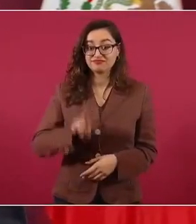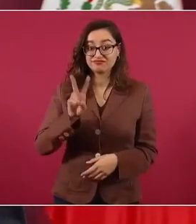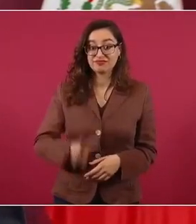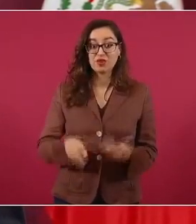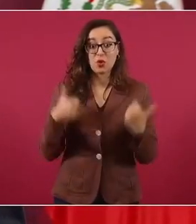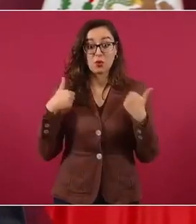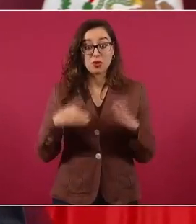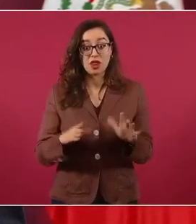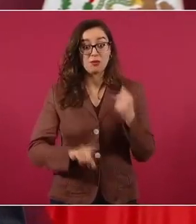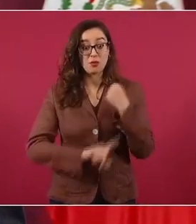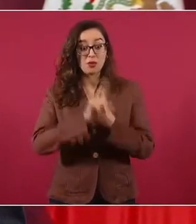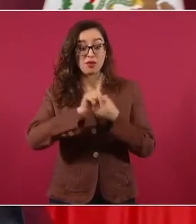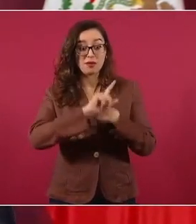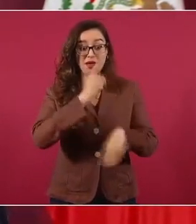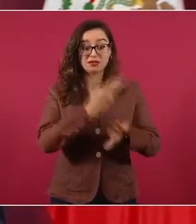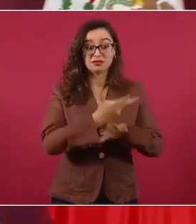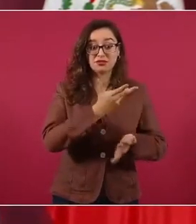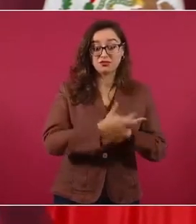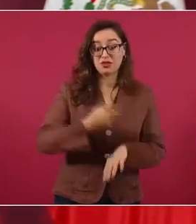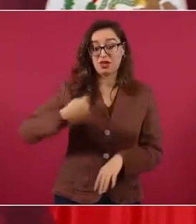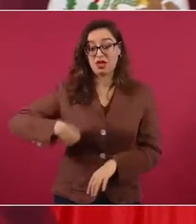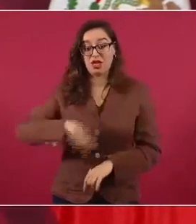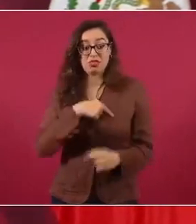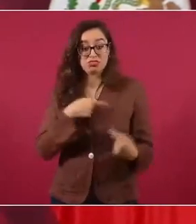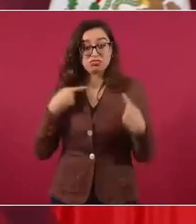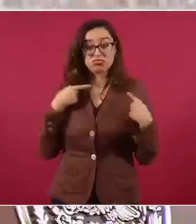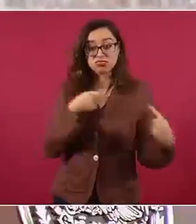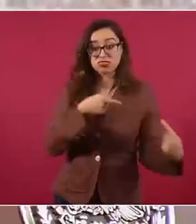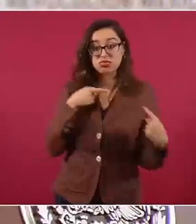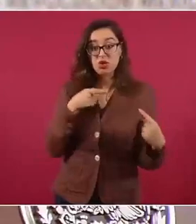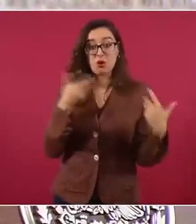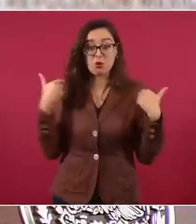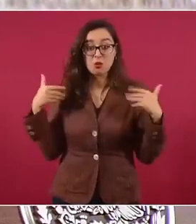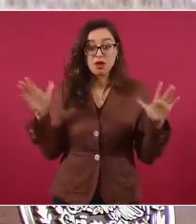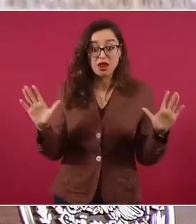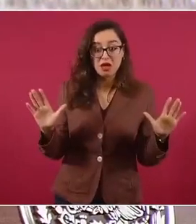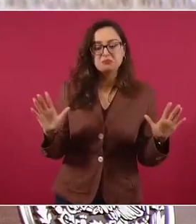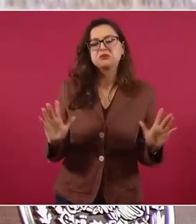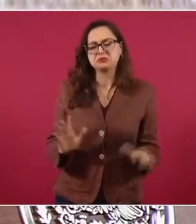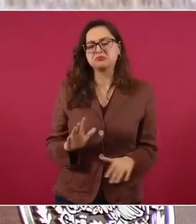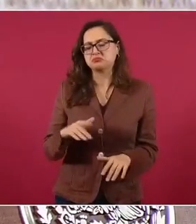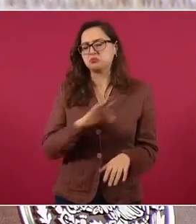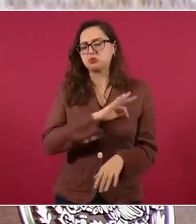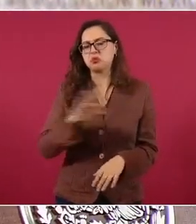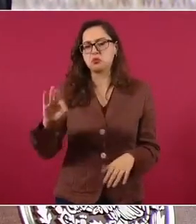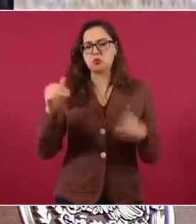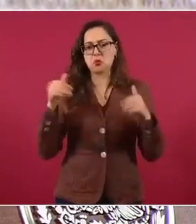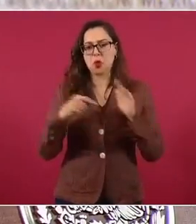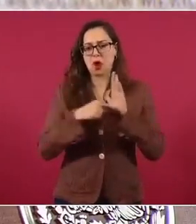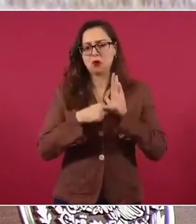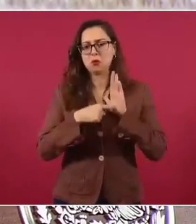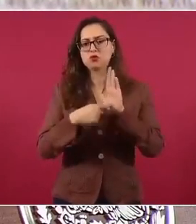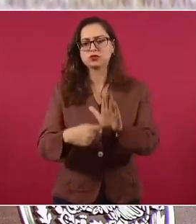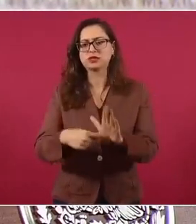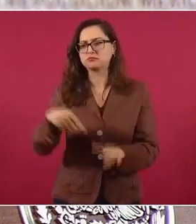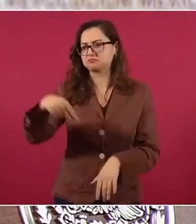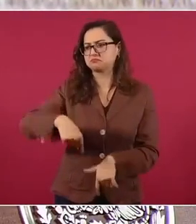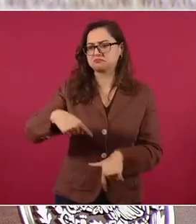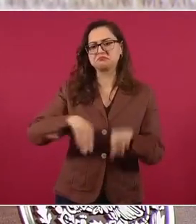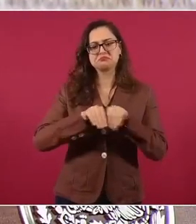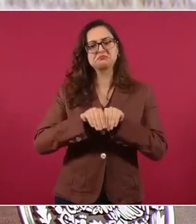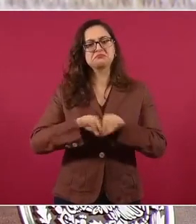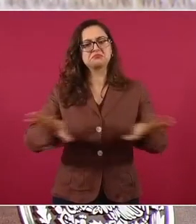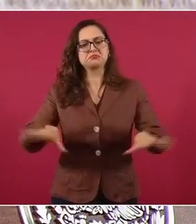pues aquí las exponemos, que vamos a estar ocultando cosas.